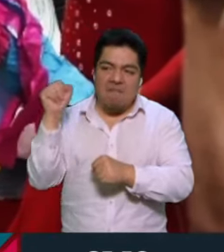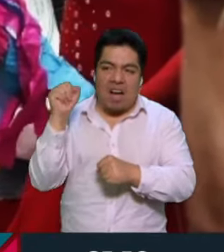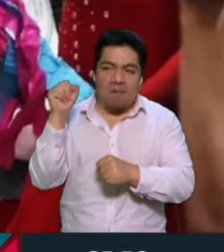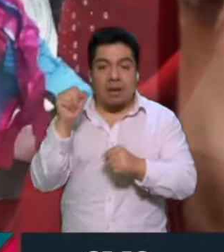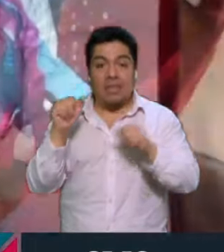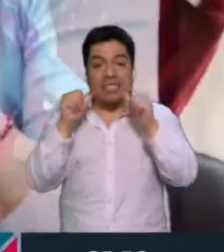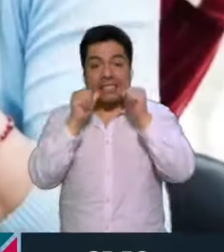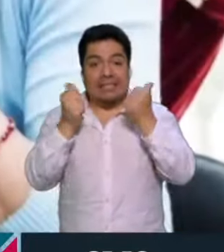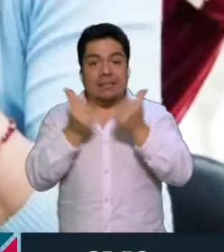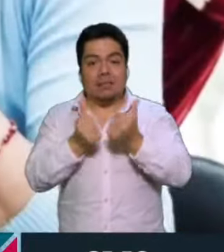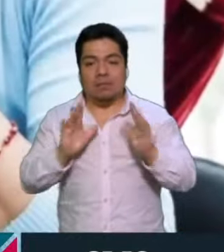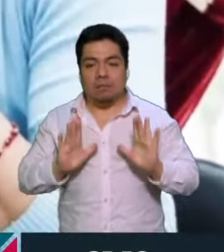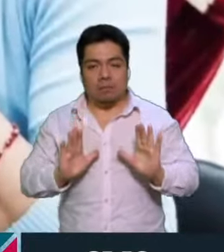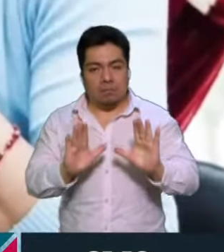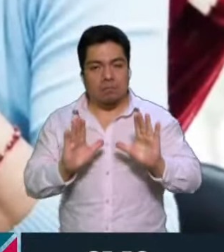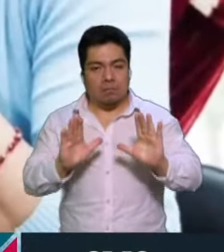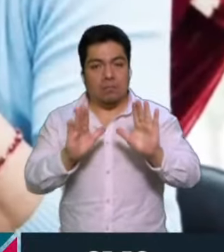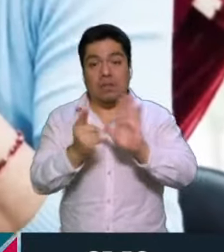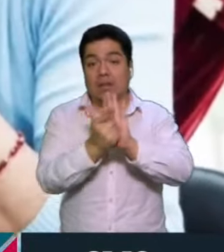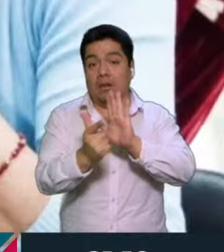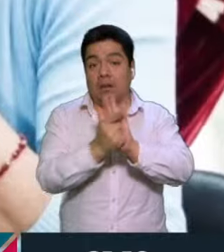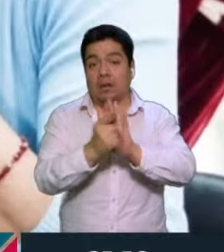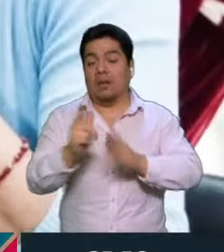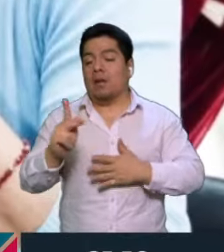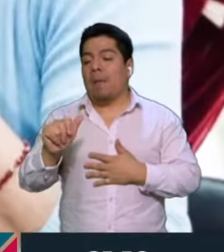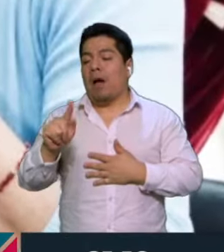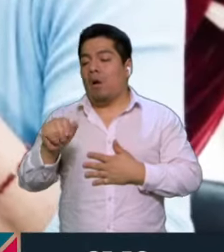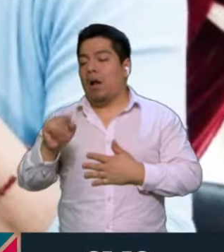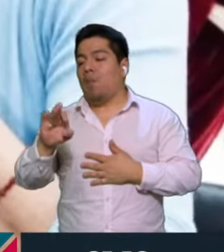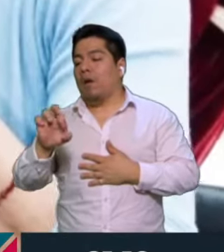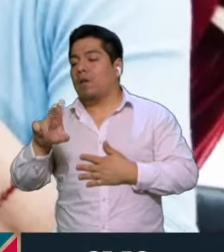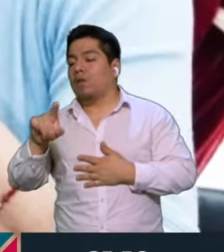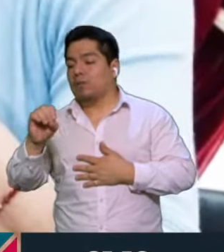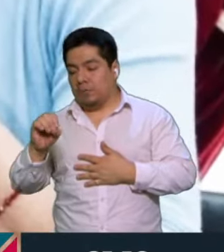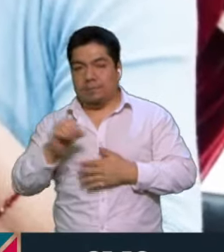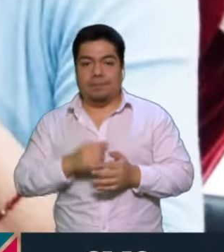organizaciones impulsó la denominada Ley Paola Buenrostro.